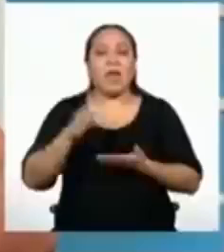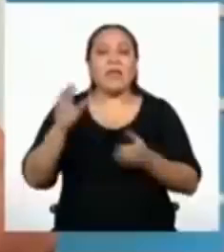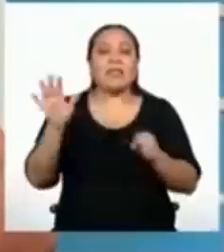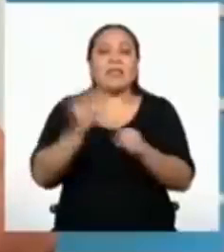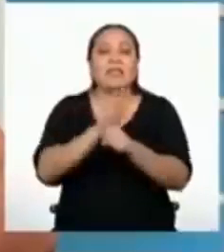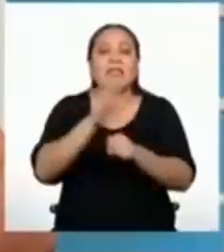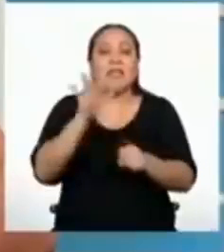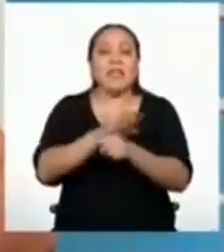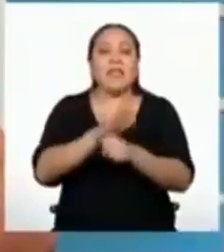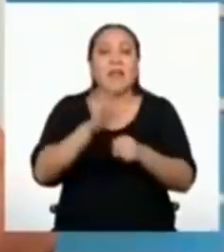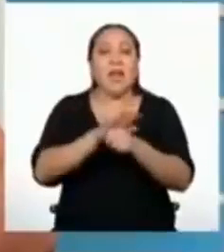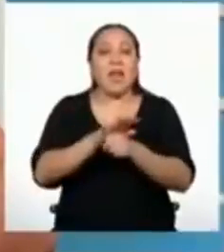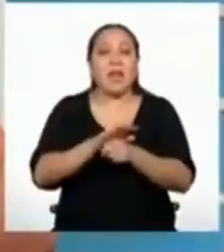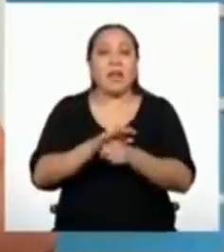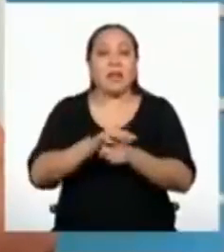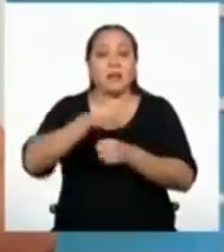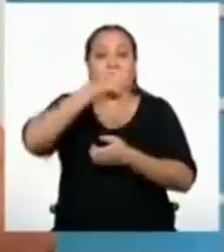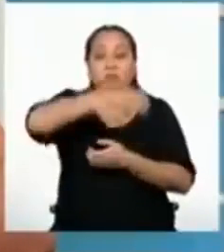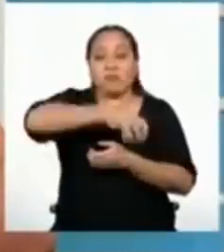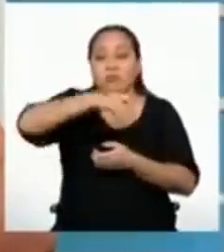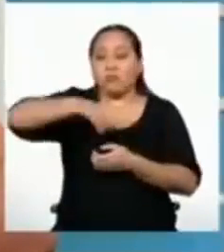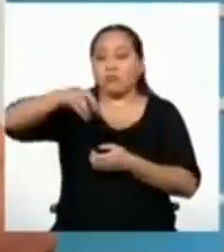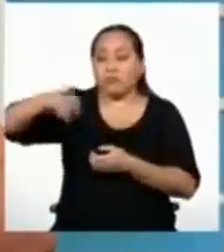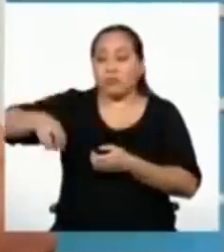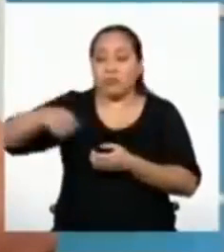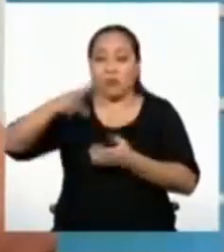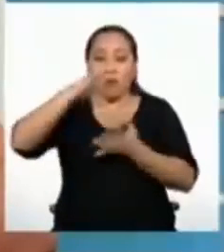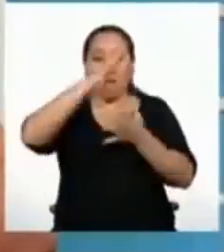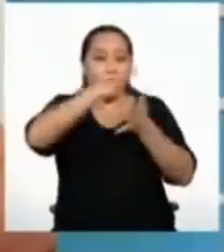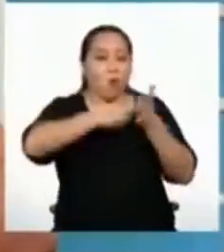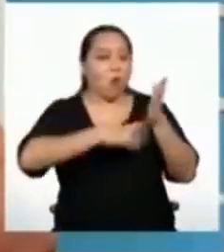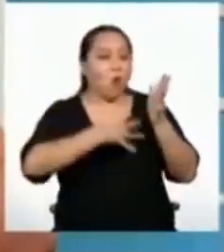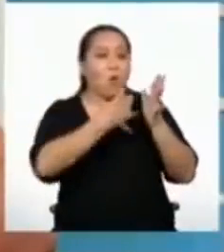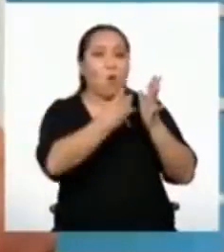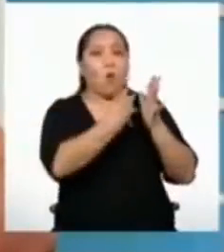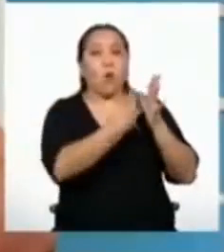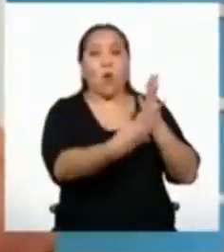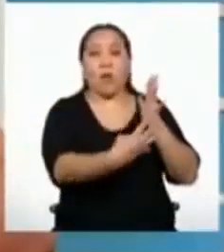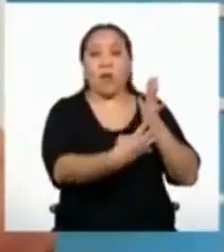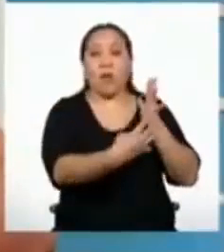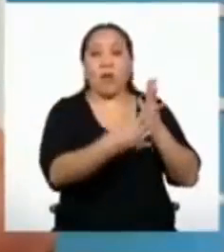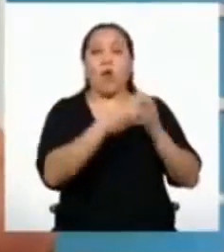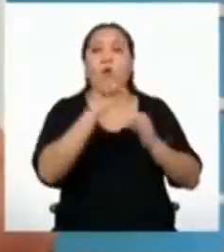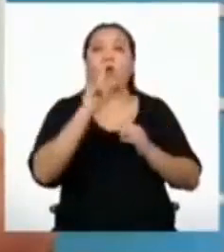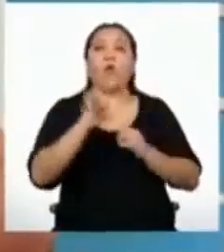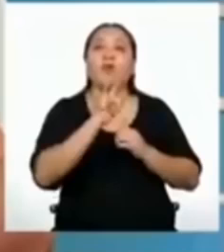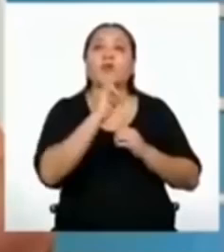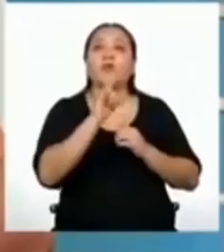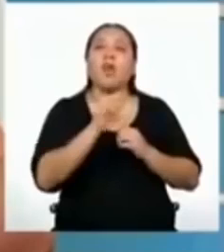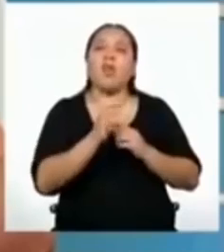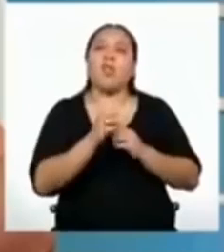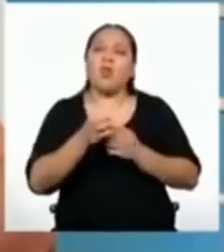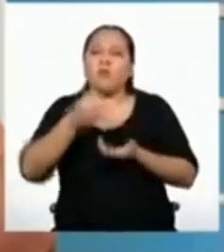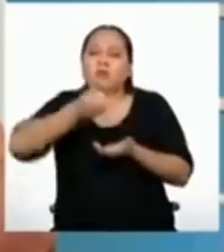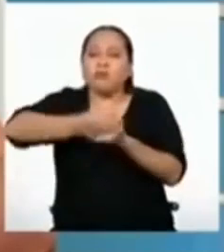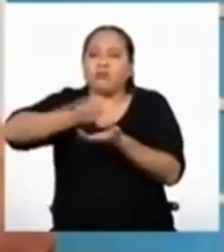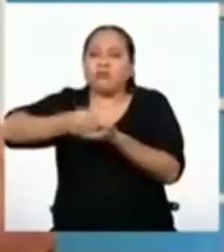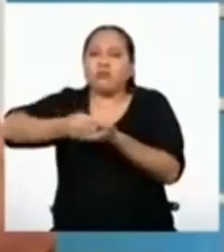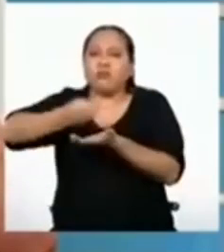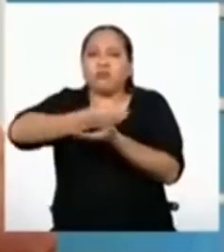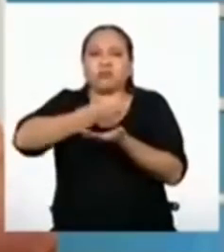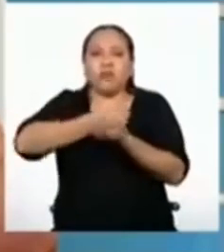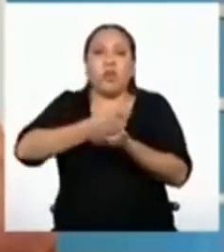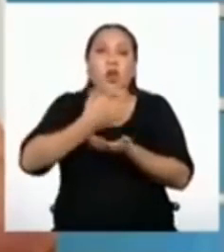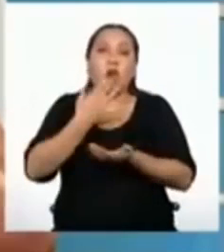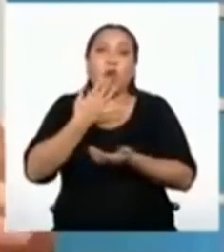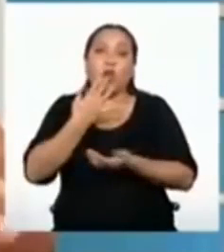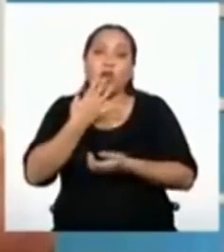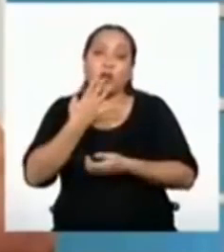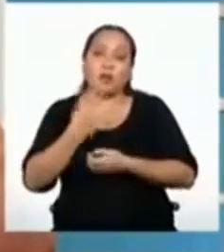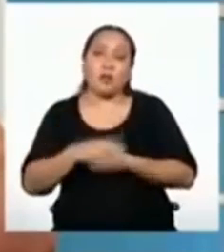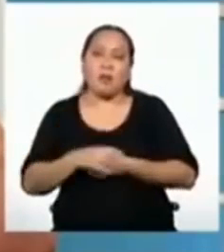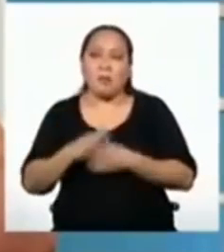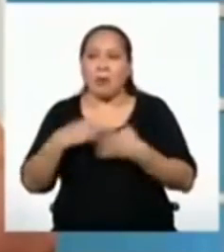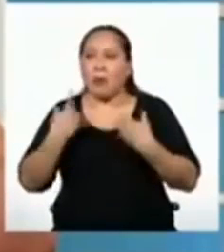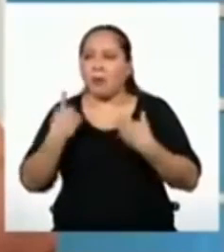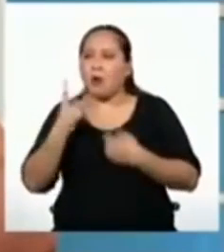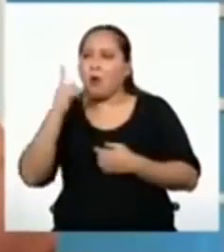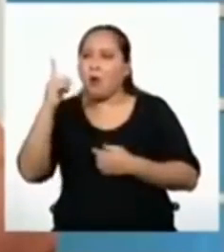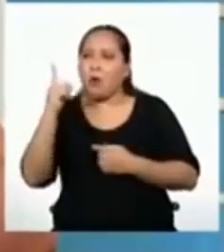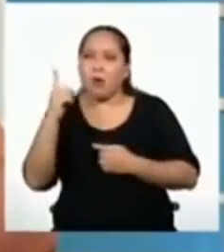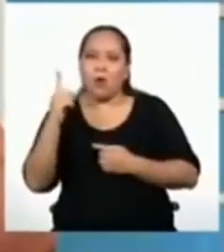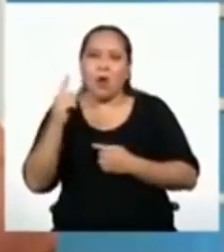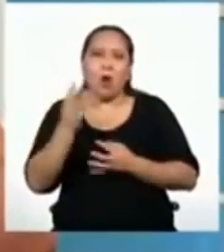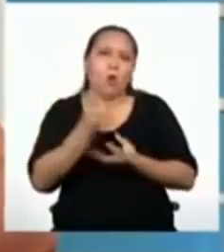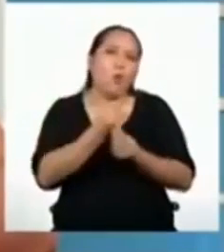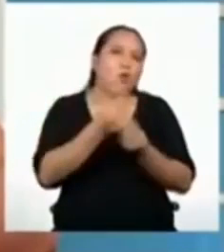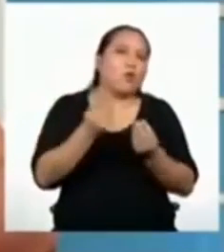una cantidad determinada de casillas de un tablero cuadriculado, utilizando fichas de colores. Pueden participar una o más personas